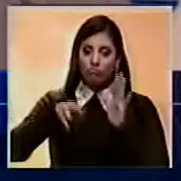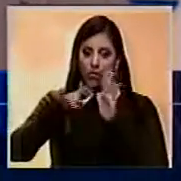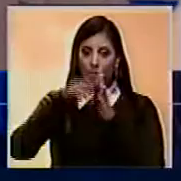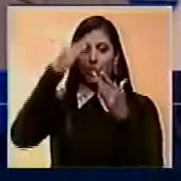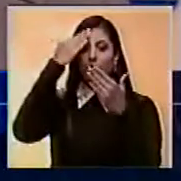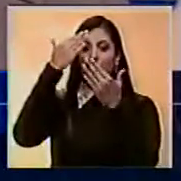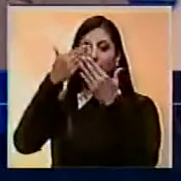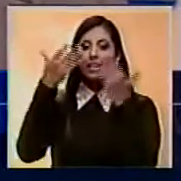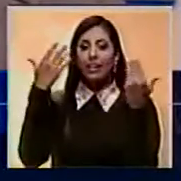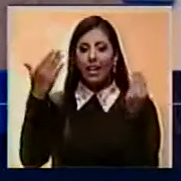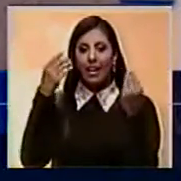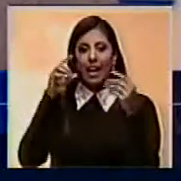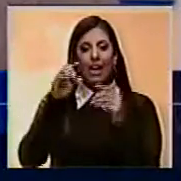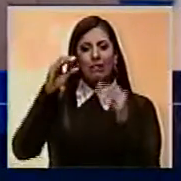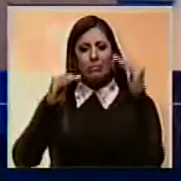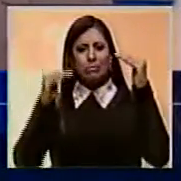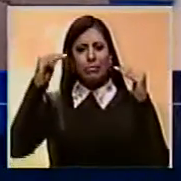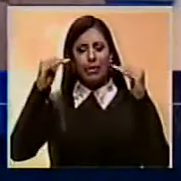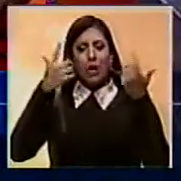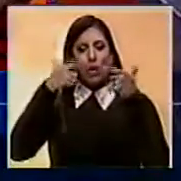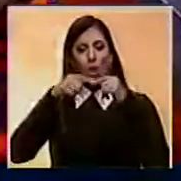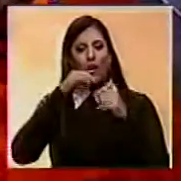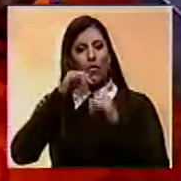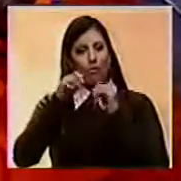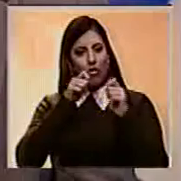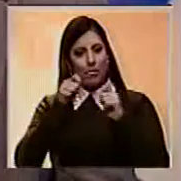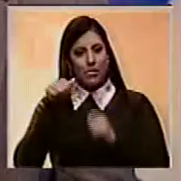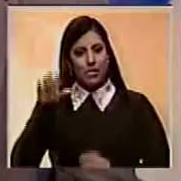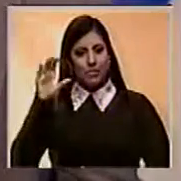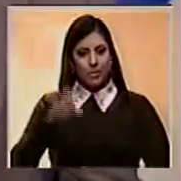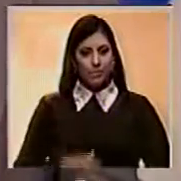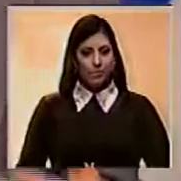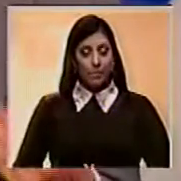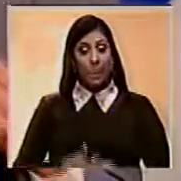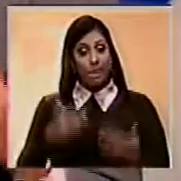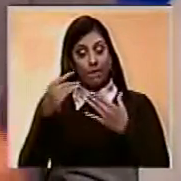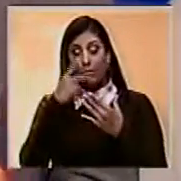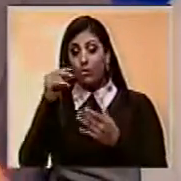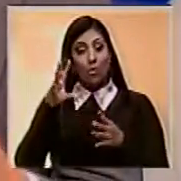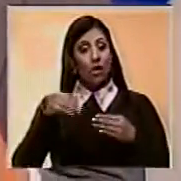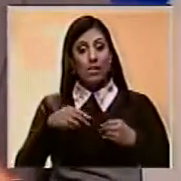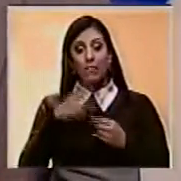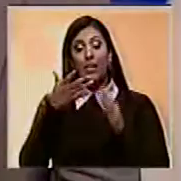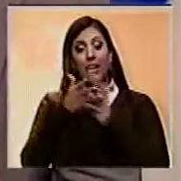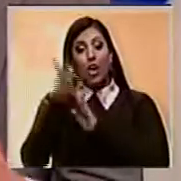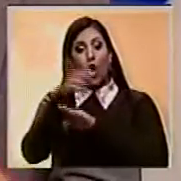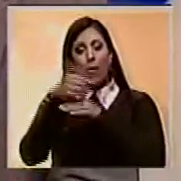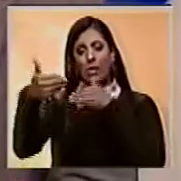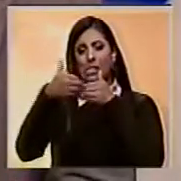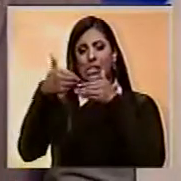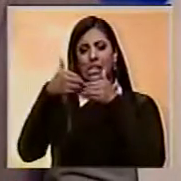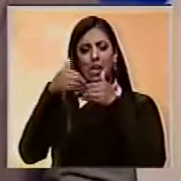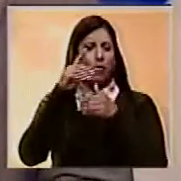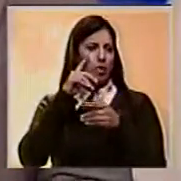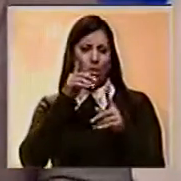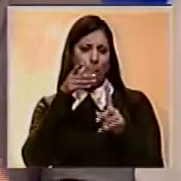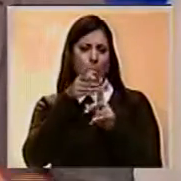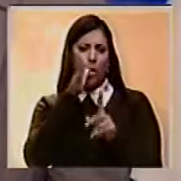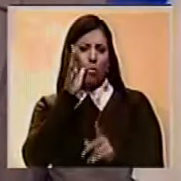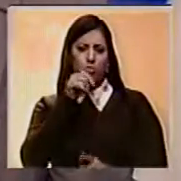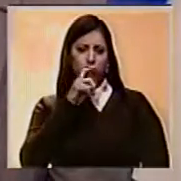frente a un escenario de desproporción en el manejo de los medios en nuestro país. Marcano negó que el gobierno persiga a quienes piensen distinto.